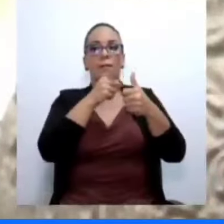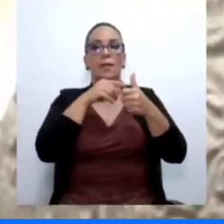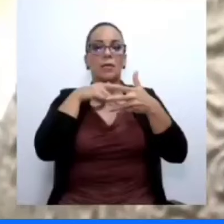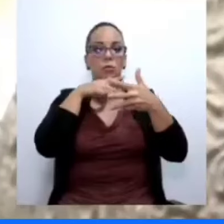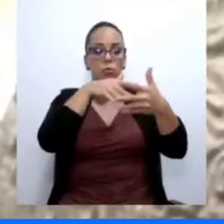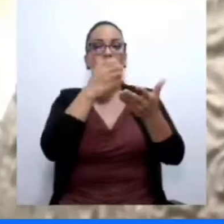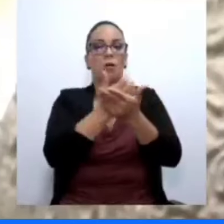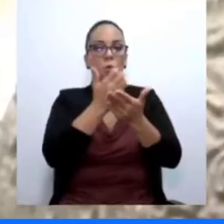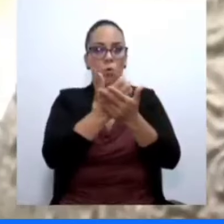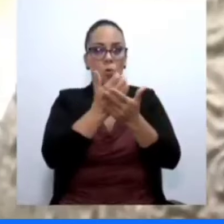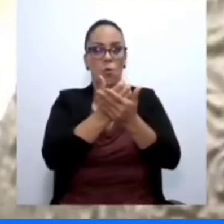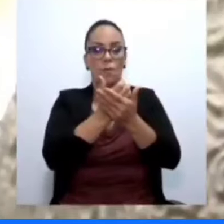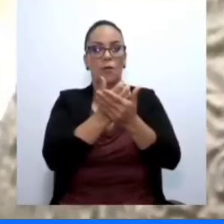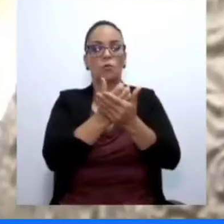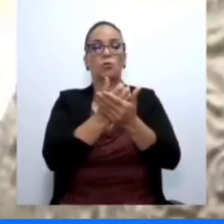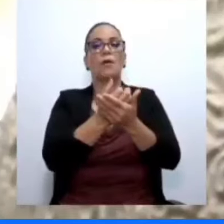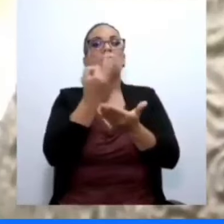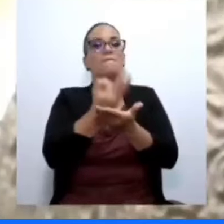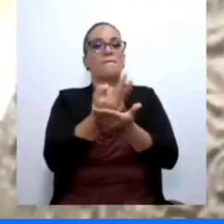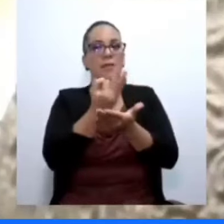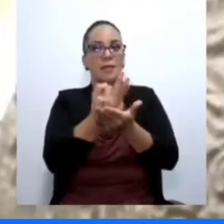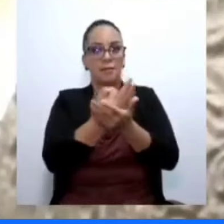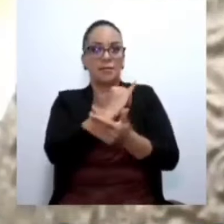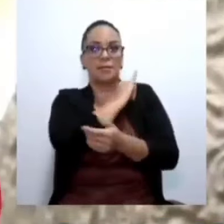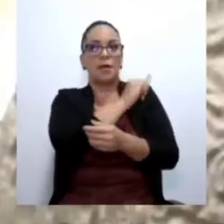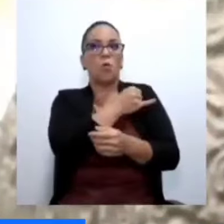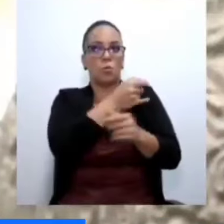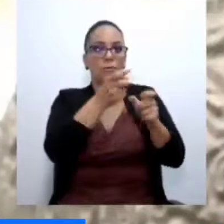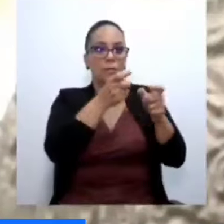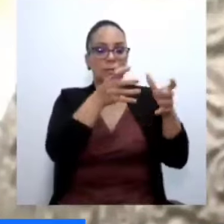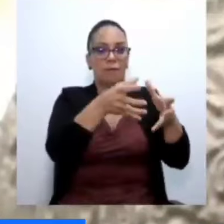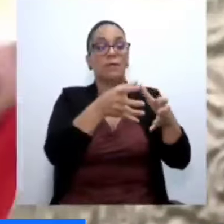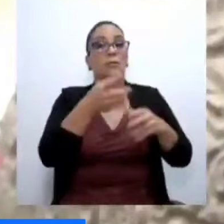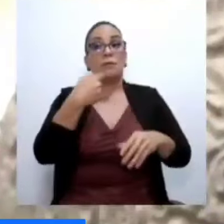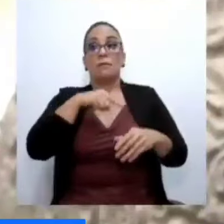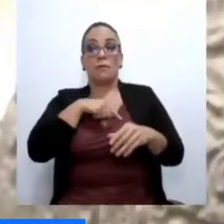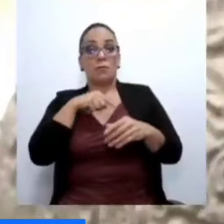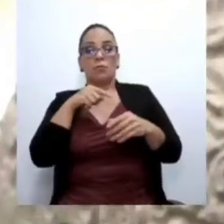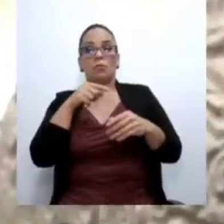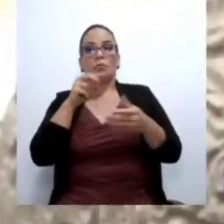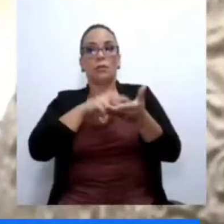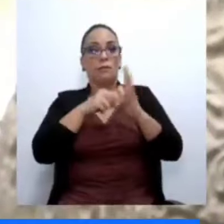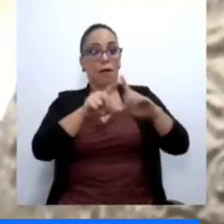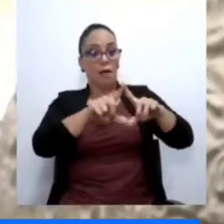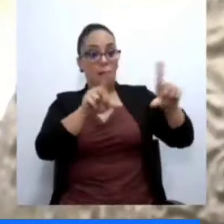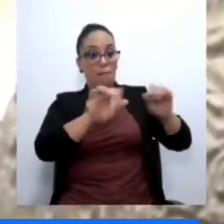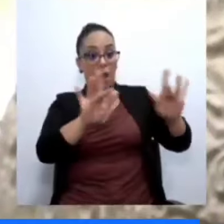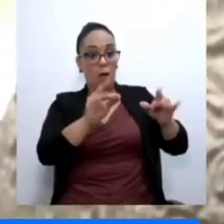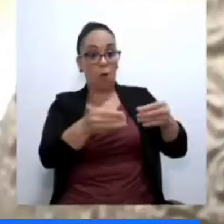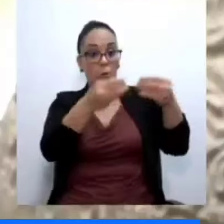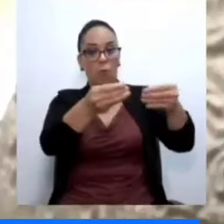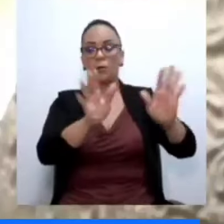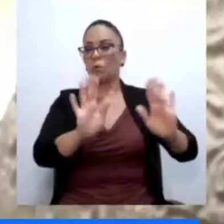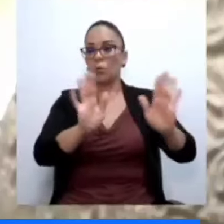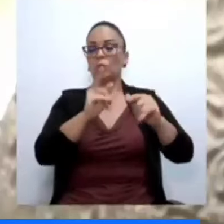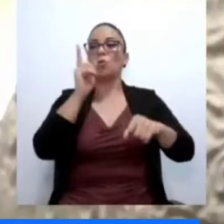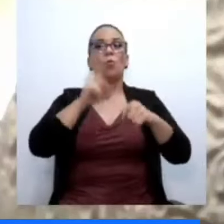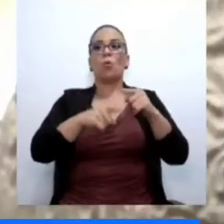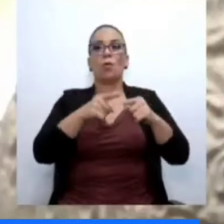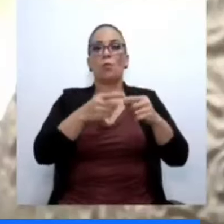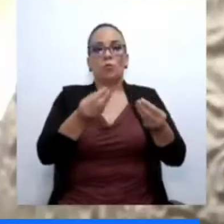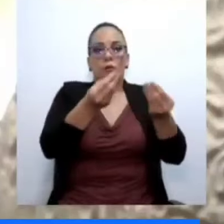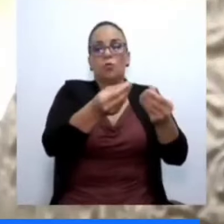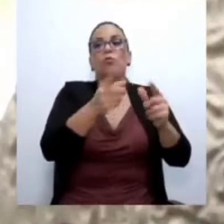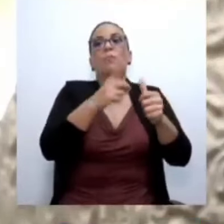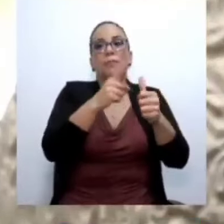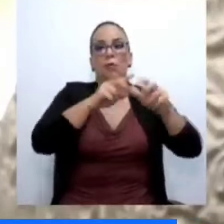económicos de las finanzas de las juntas. O sea, nosotros no damos un cheque en blanco. No podemos asignar recursos sin revisar